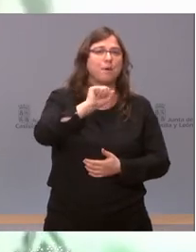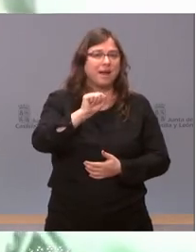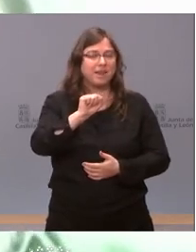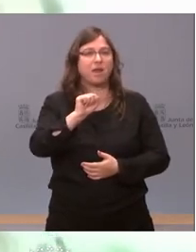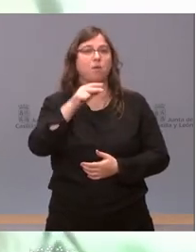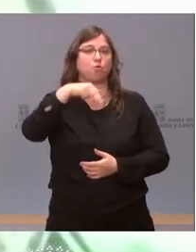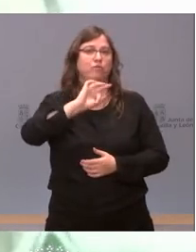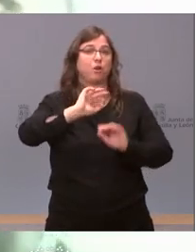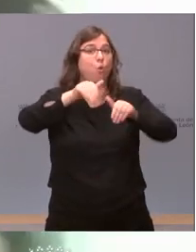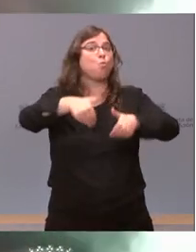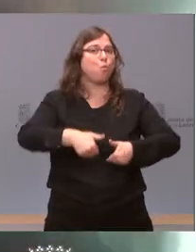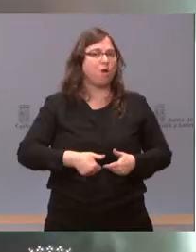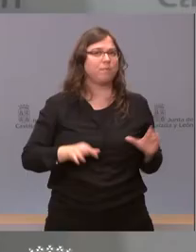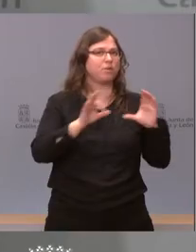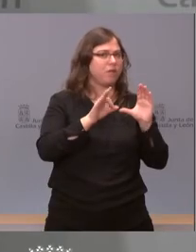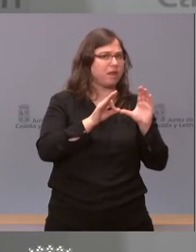Ciudadanos gracias